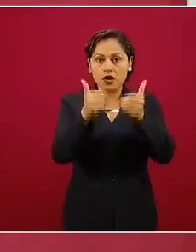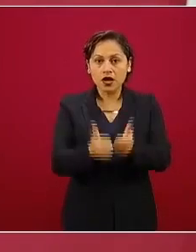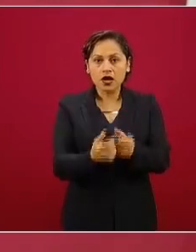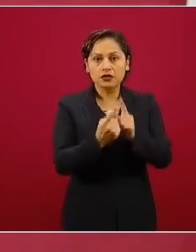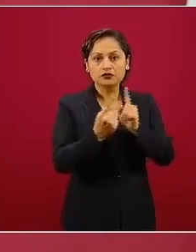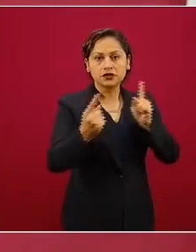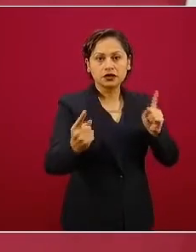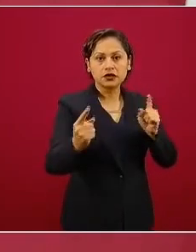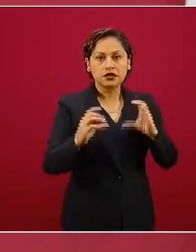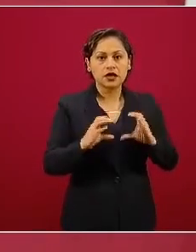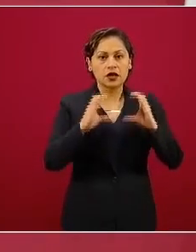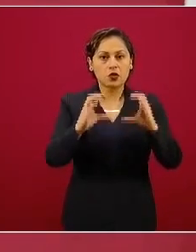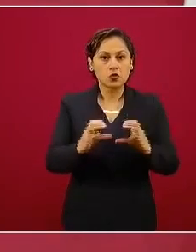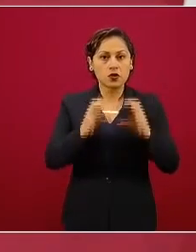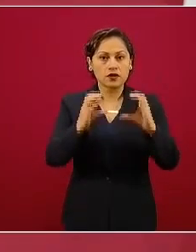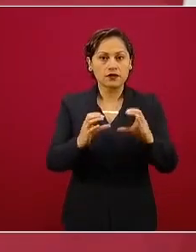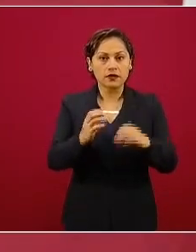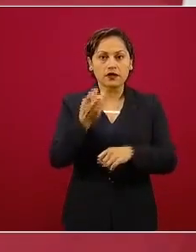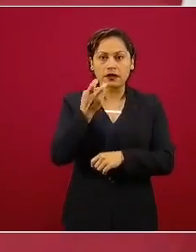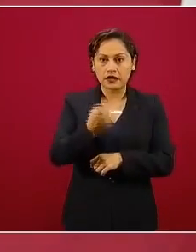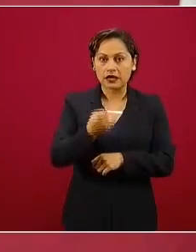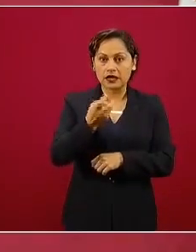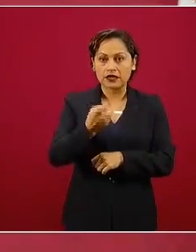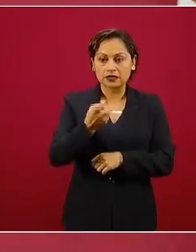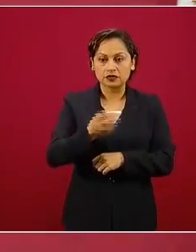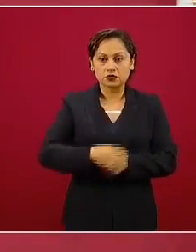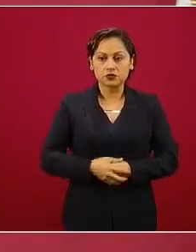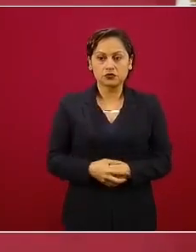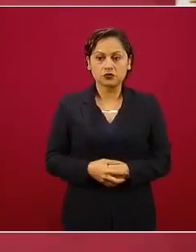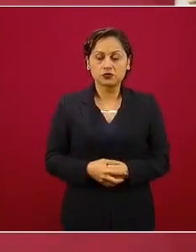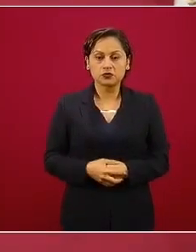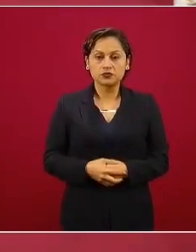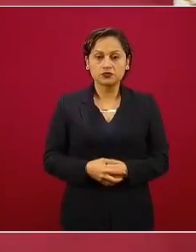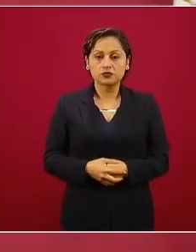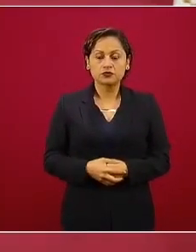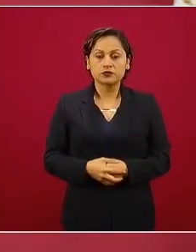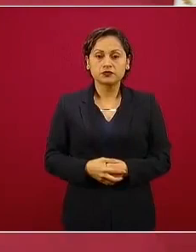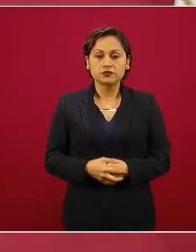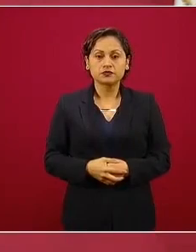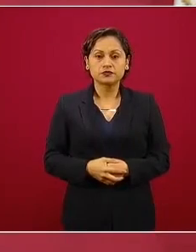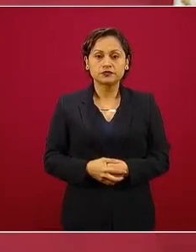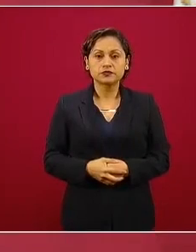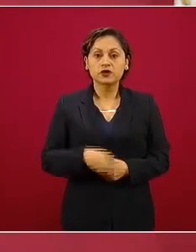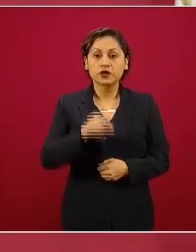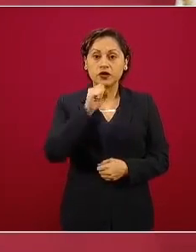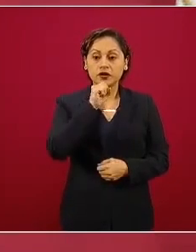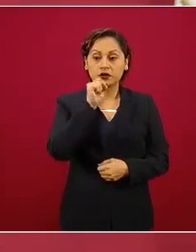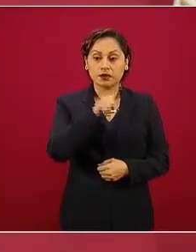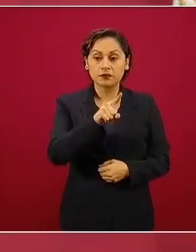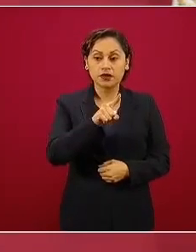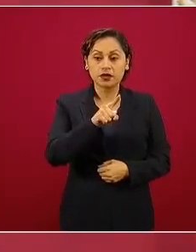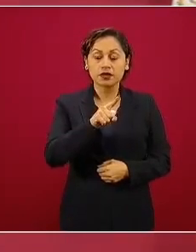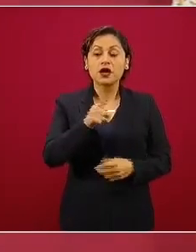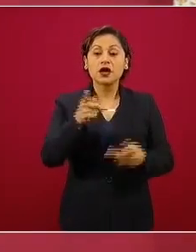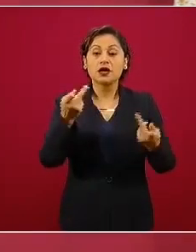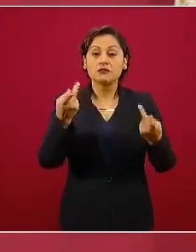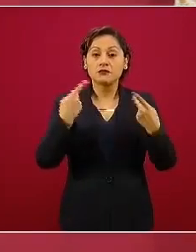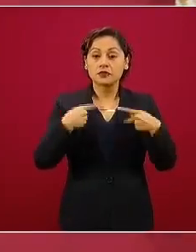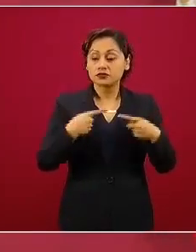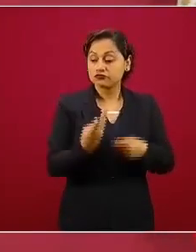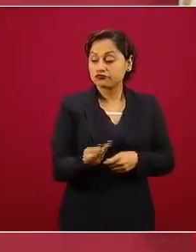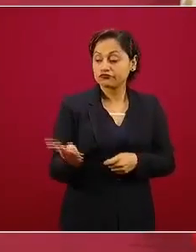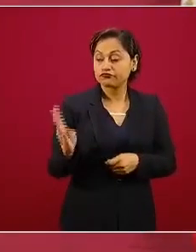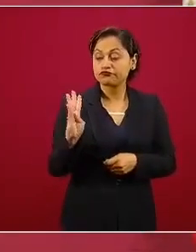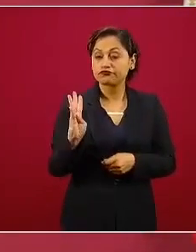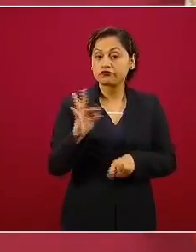decisiones que se tomaron a partir de las recomendaciones de los técnicos, de los médicos, de los científicos,